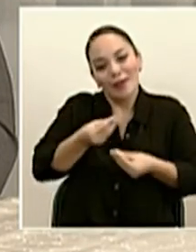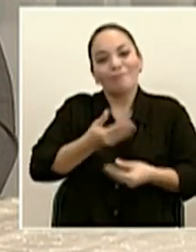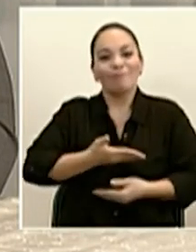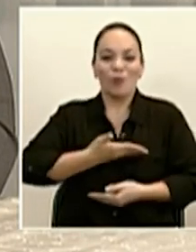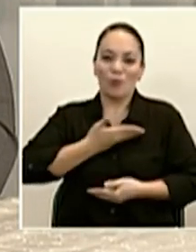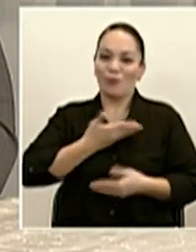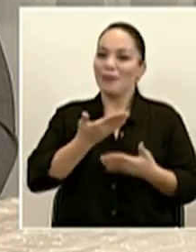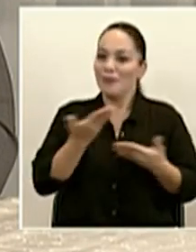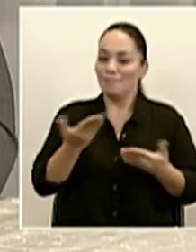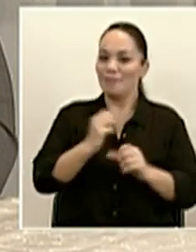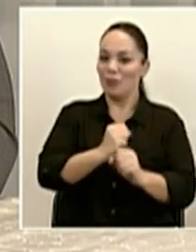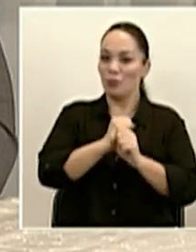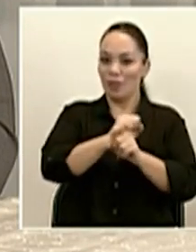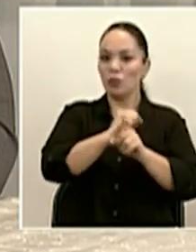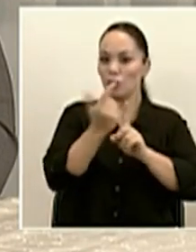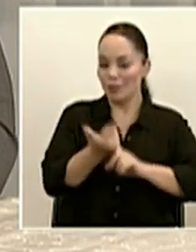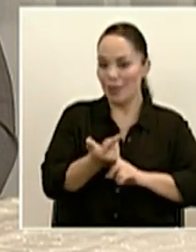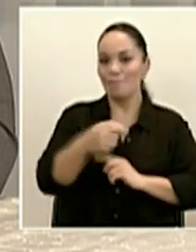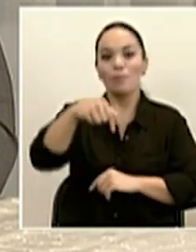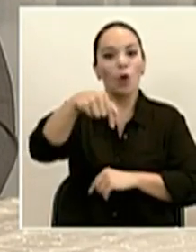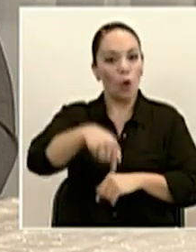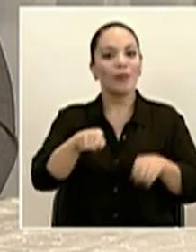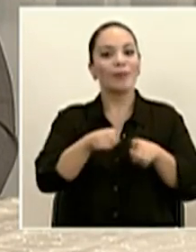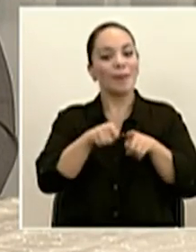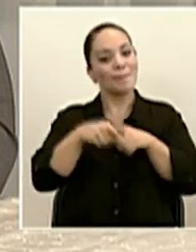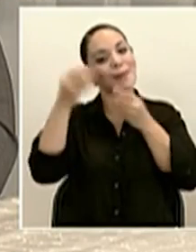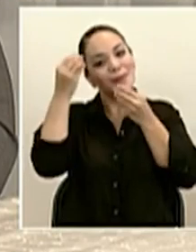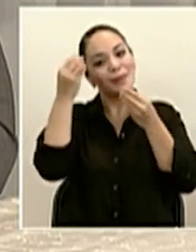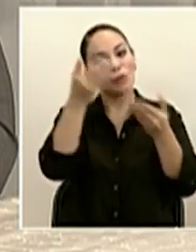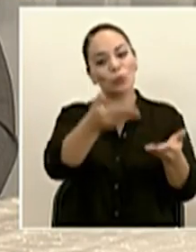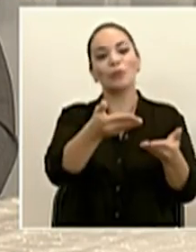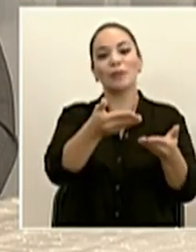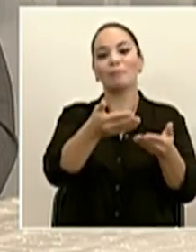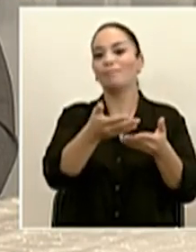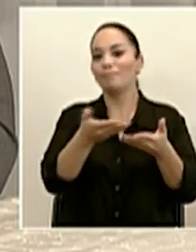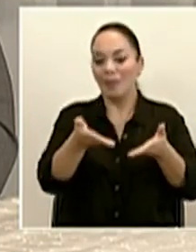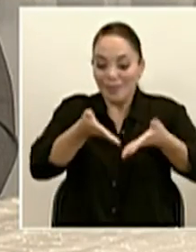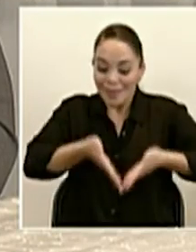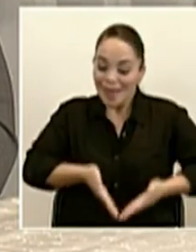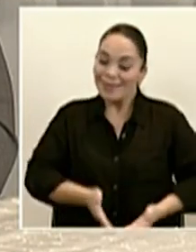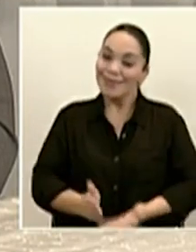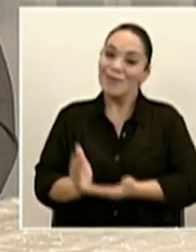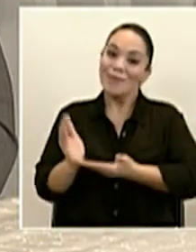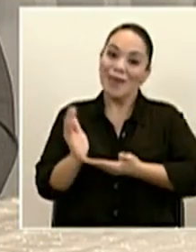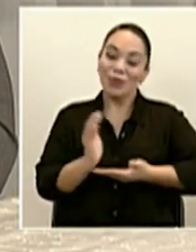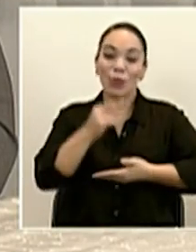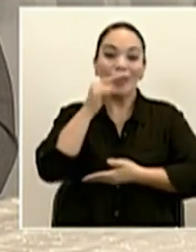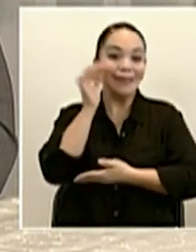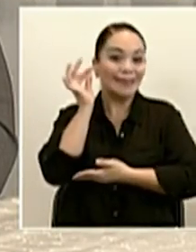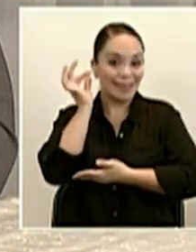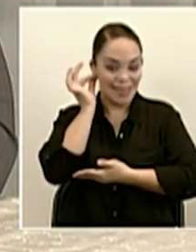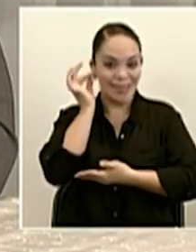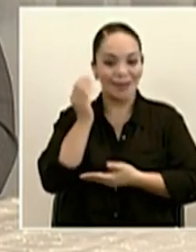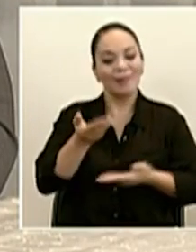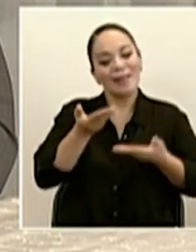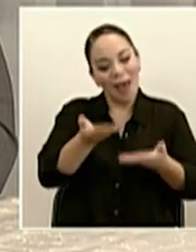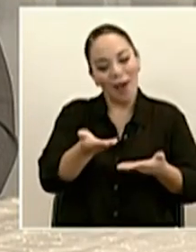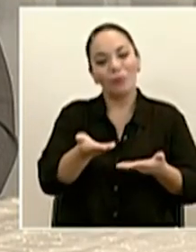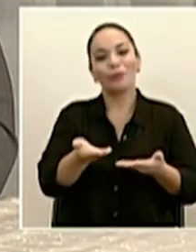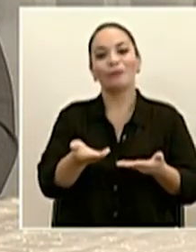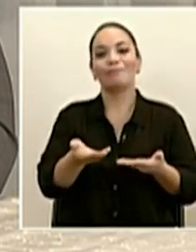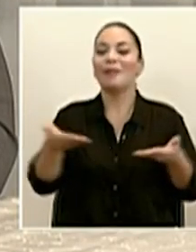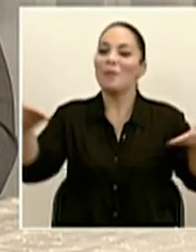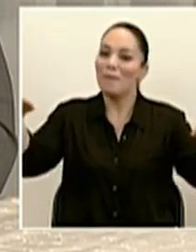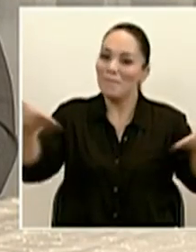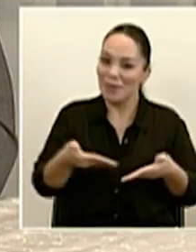seguridad social. Hoy también se anuncia el nacimiento de una niña, dichosamente, que le damos la bienvenida al